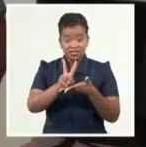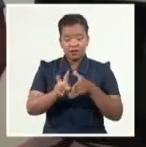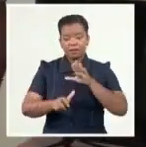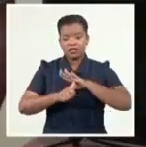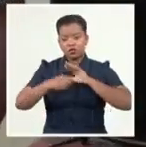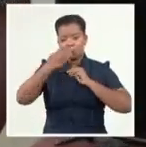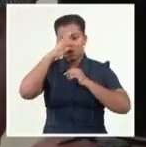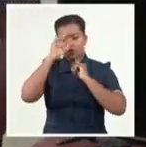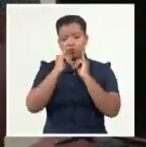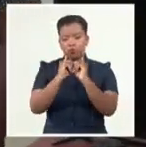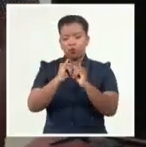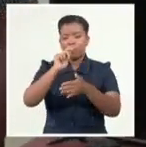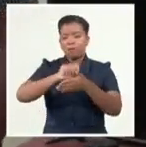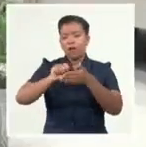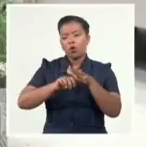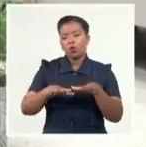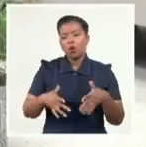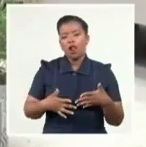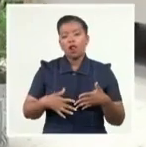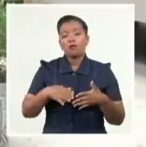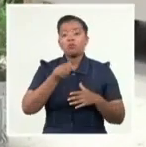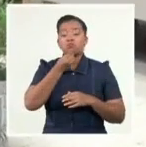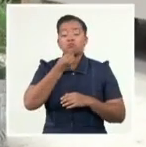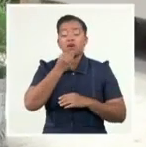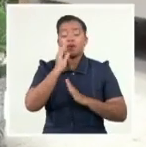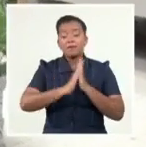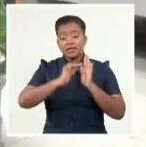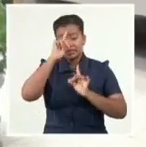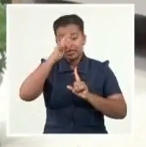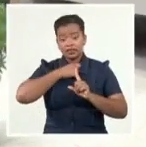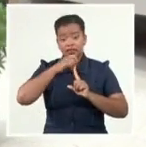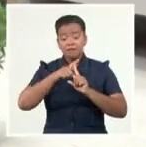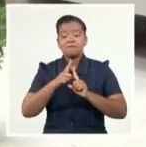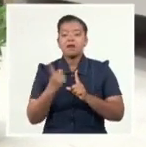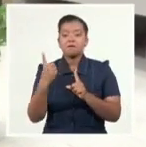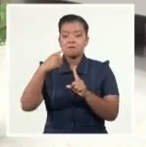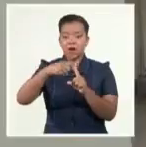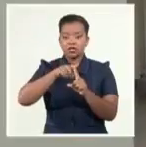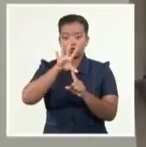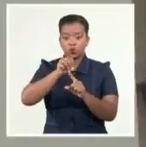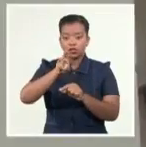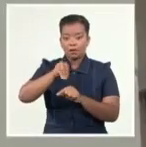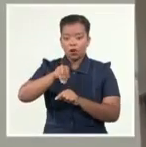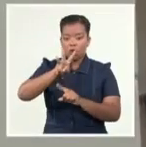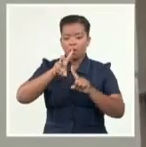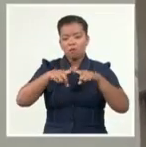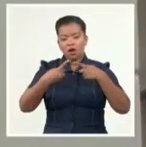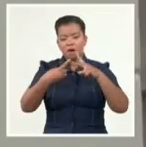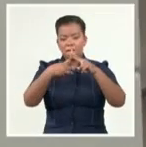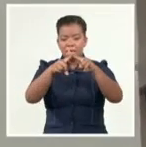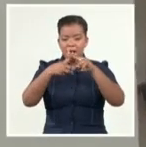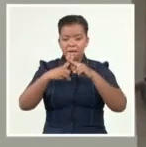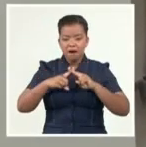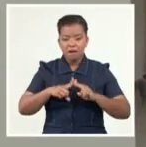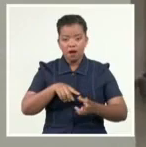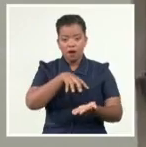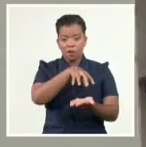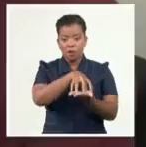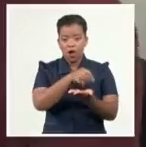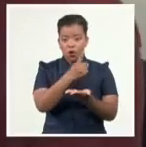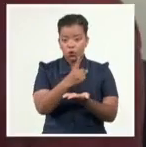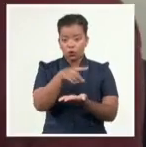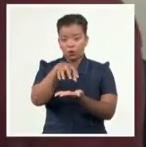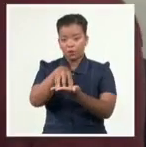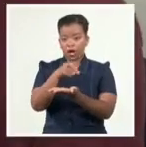siguen para recuperar en el mes de septiembre alrededor de 50 megawatts, tras una breve reparación en las unidades 1 y